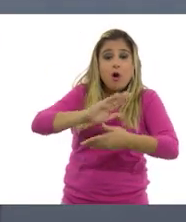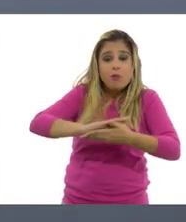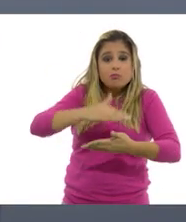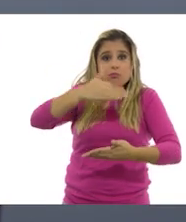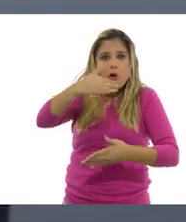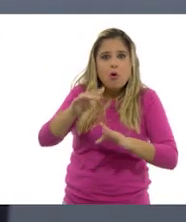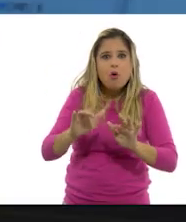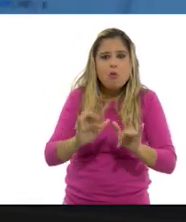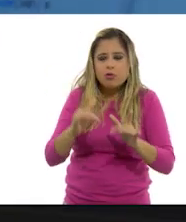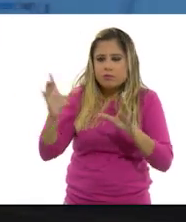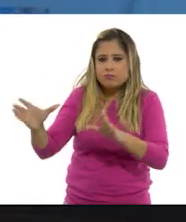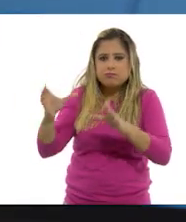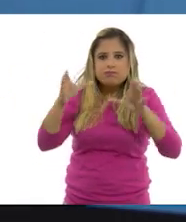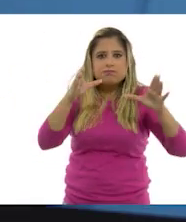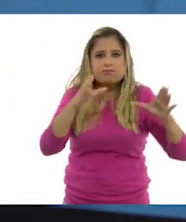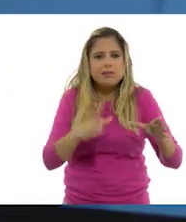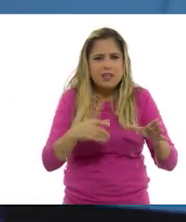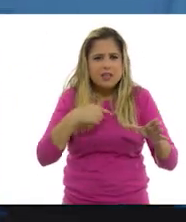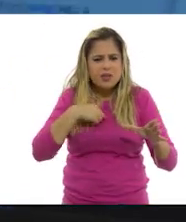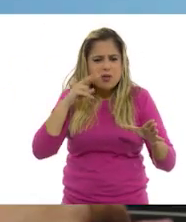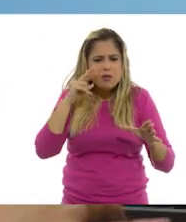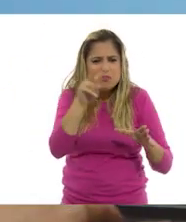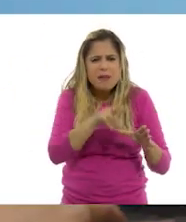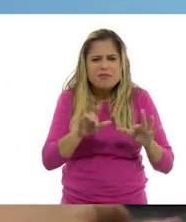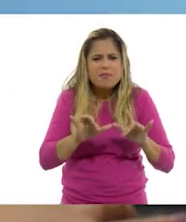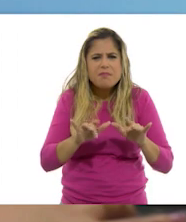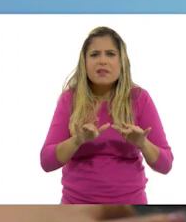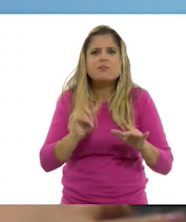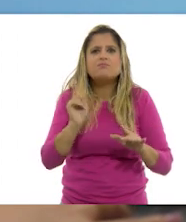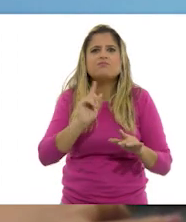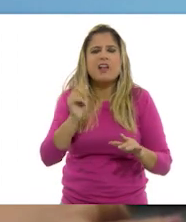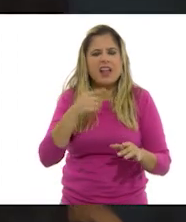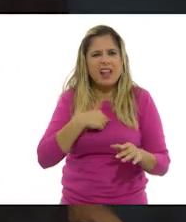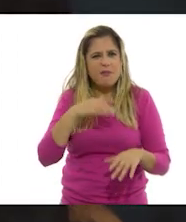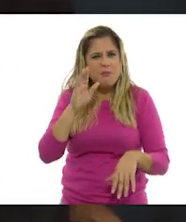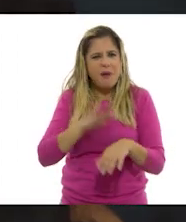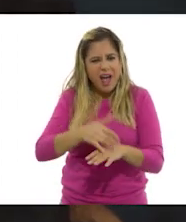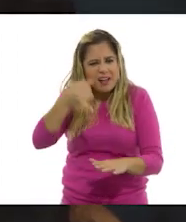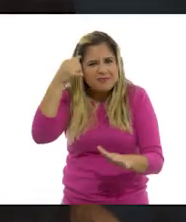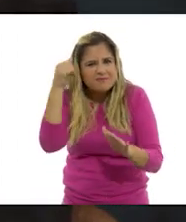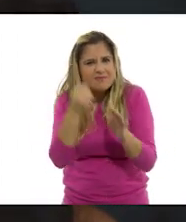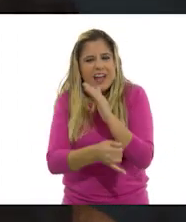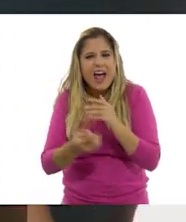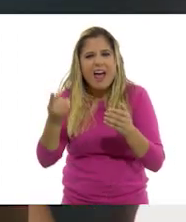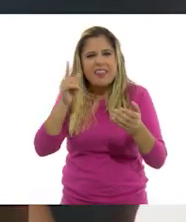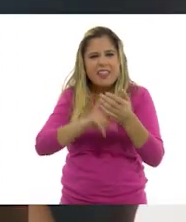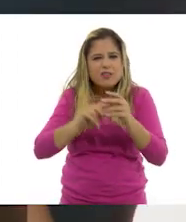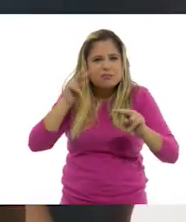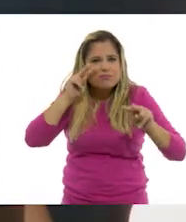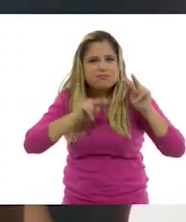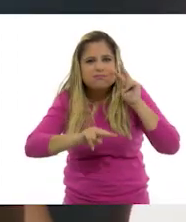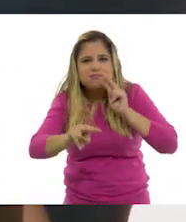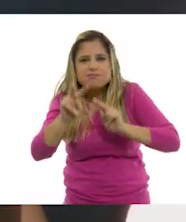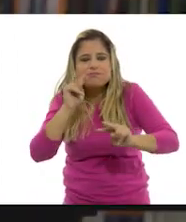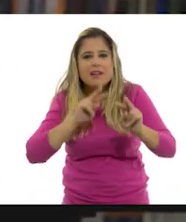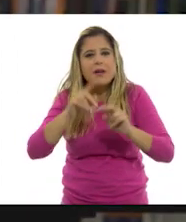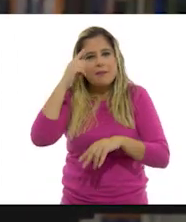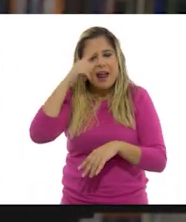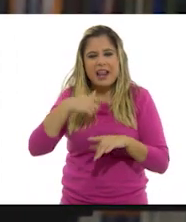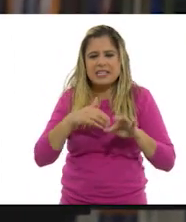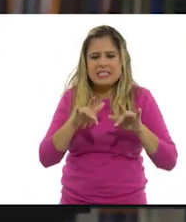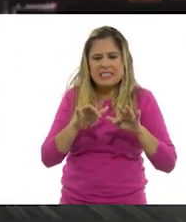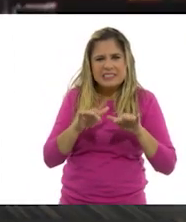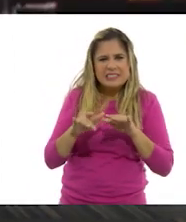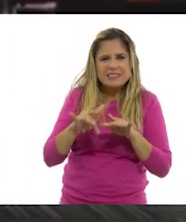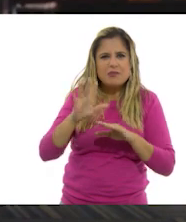llegaron a mi vida. Y más allá de aprender su lenguaje, me di a la tarea de encontrar nuevos caminos para que los usuarios naveguen más fácil